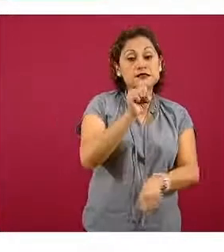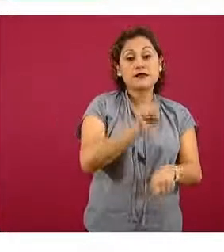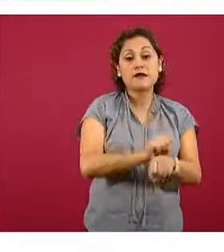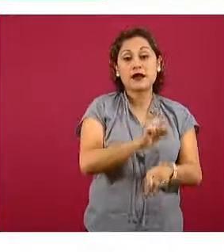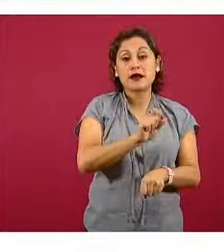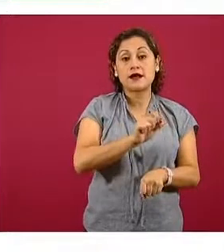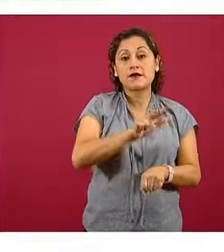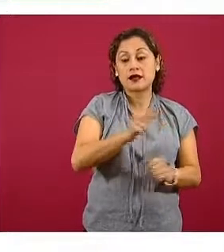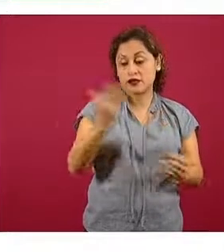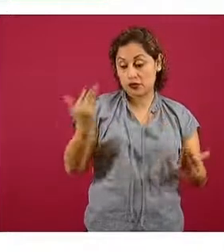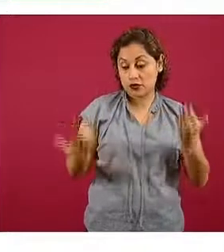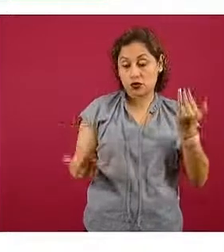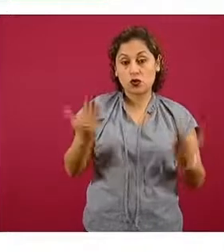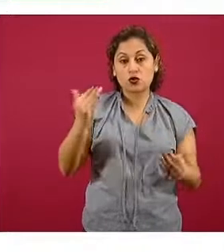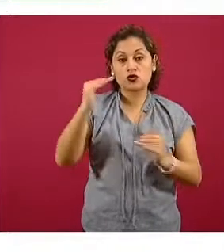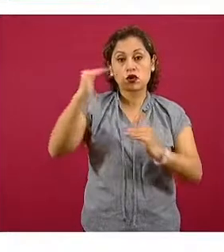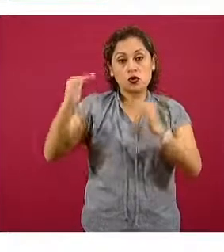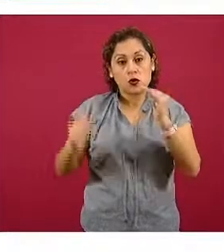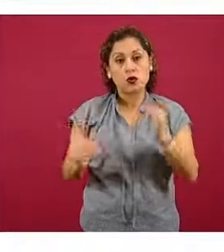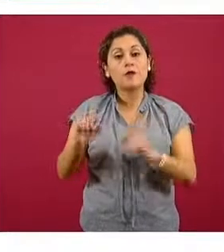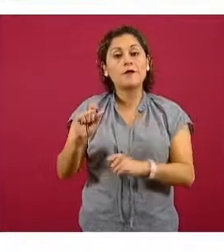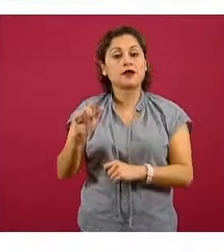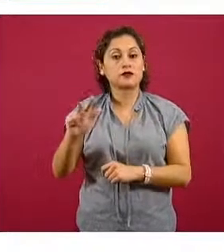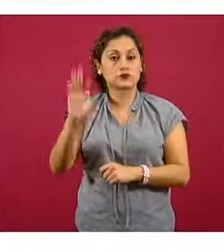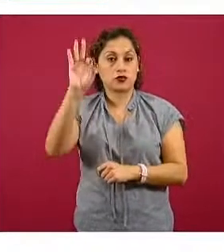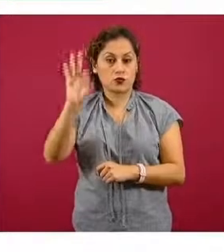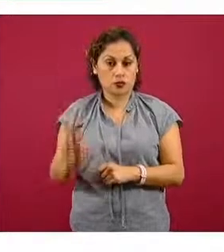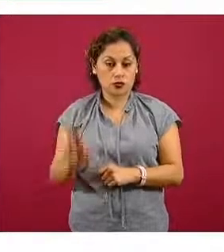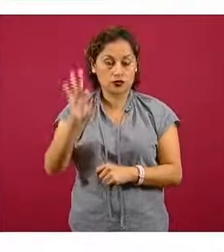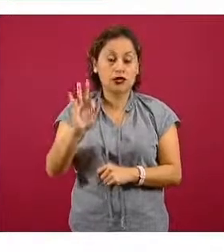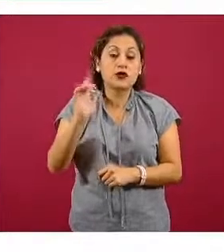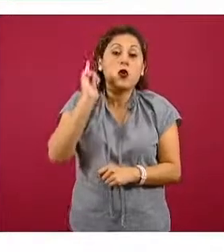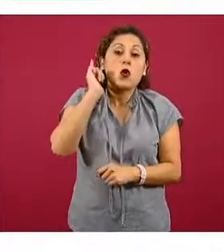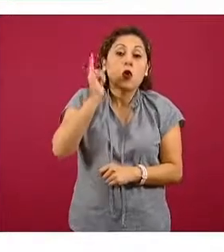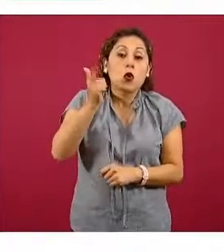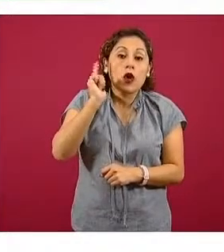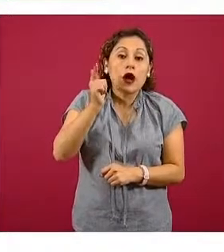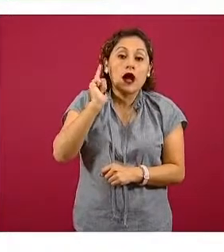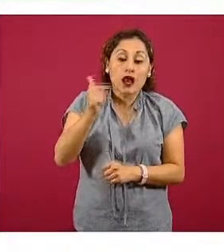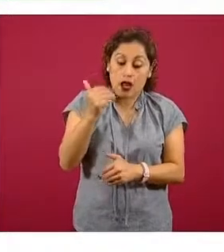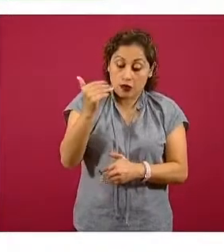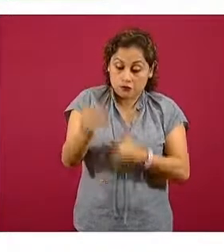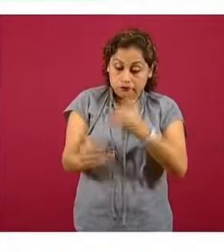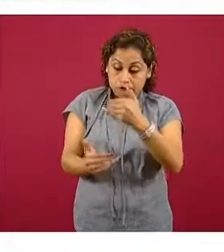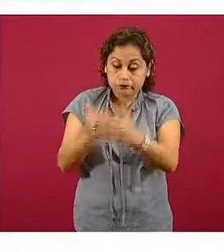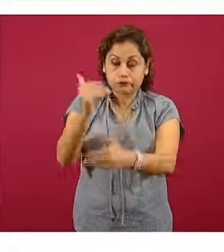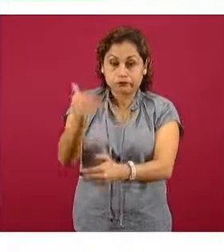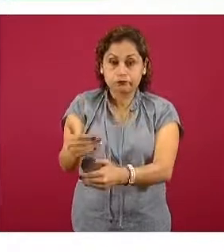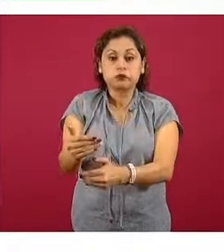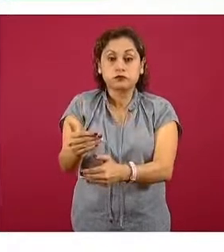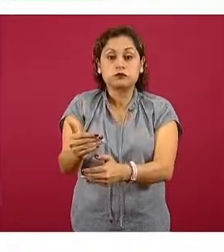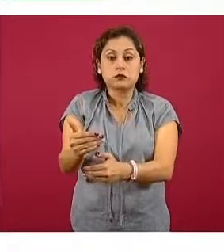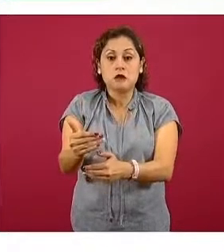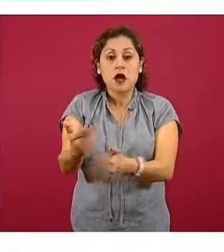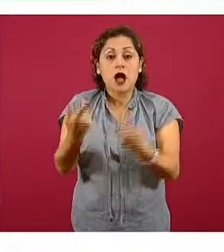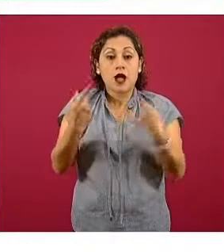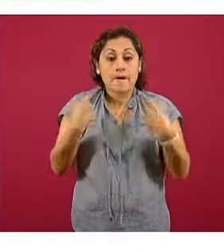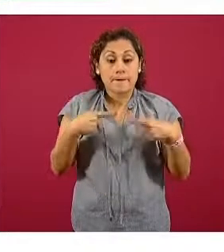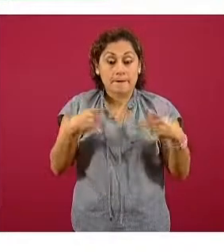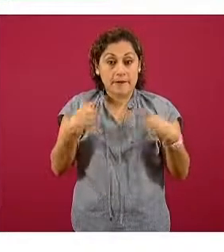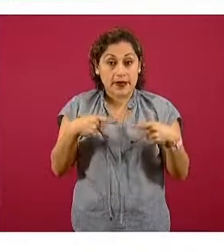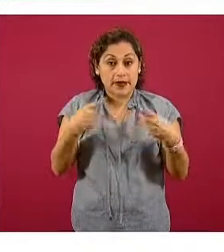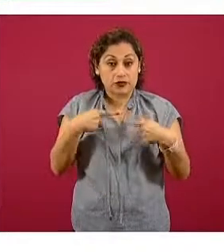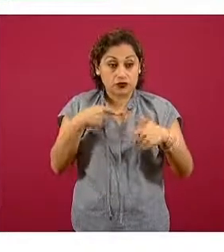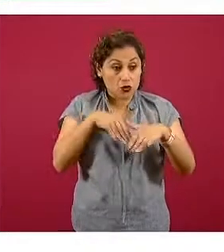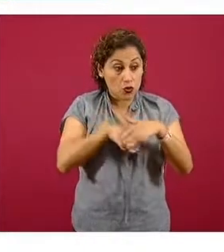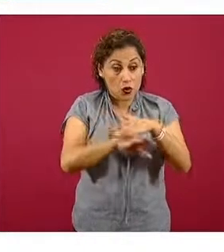de un menos 28%. Esperemos que en la medida que las personas continúen en su momento